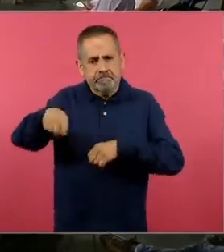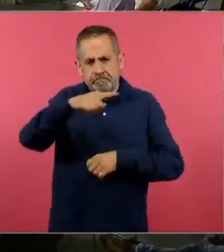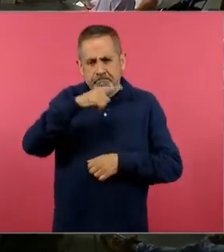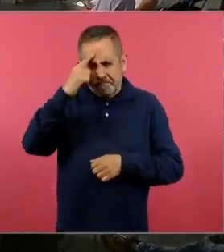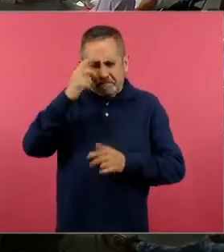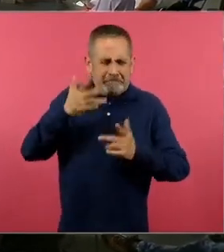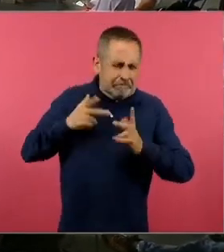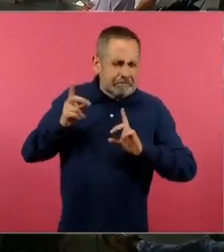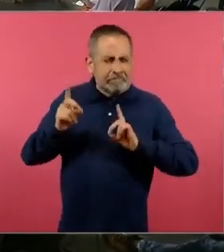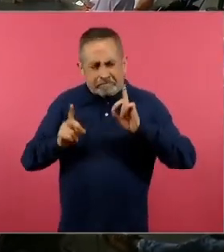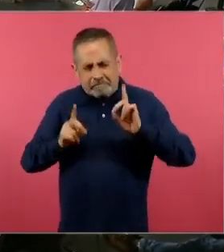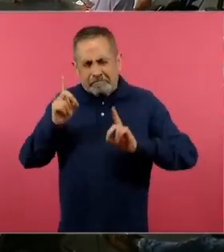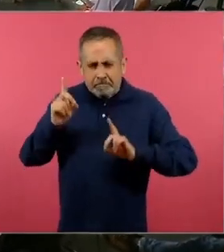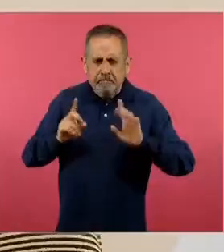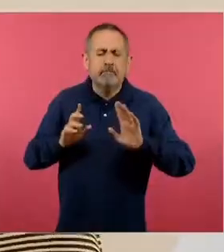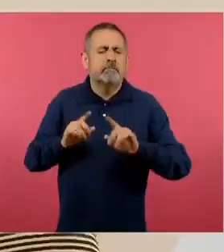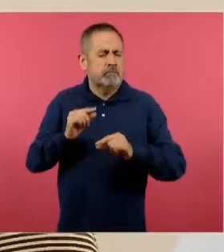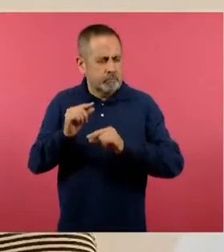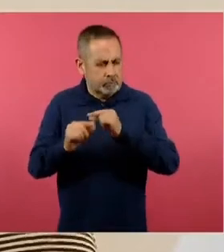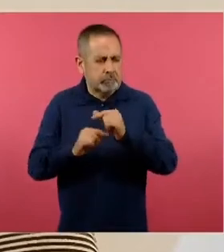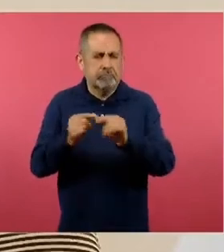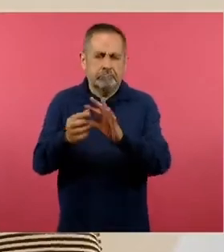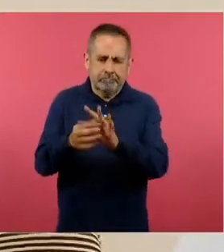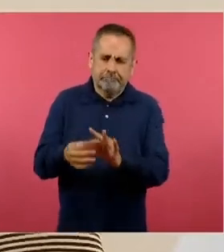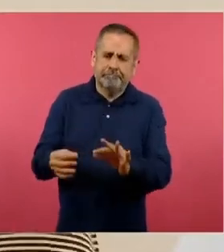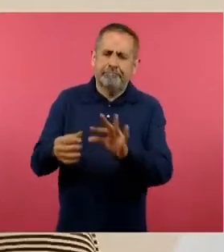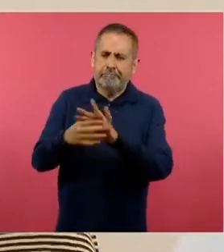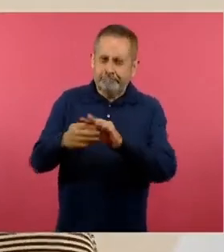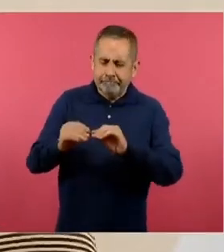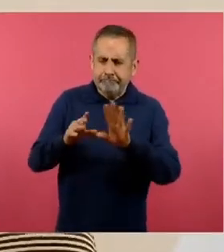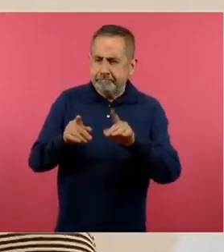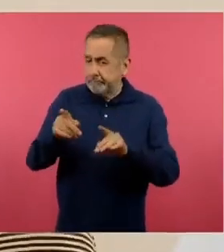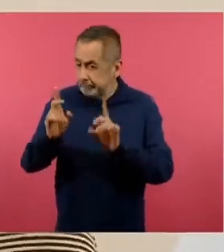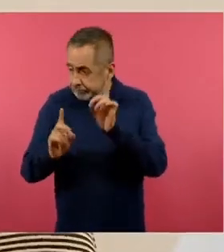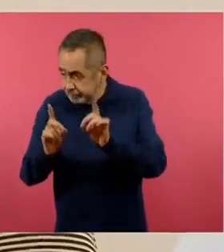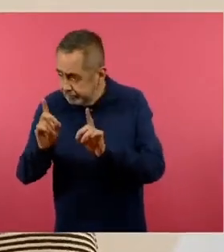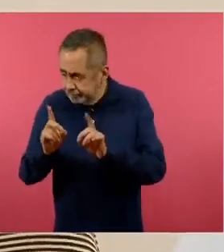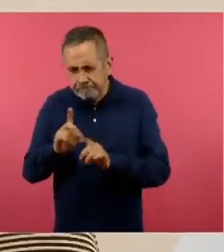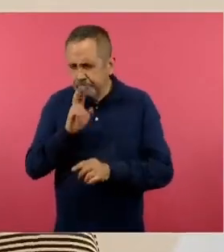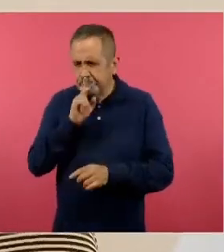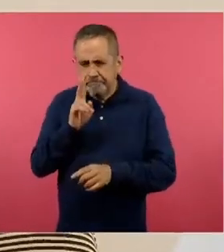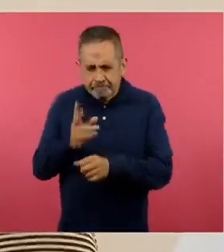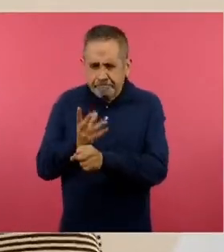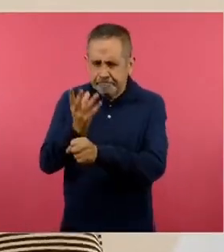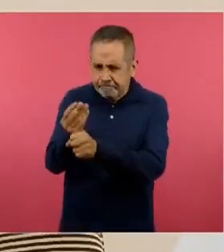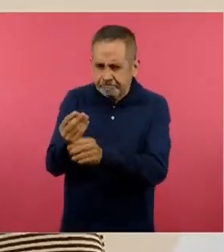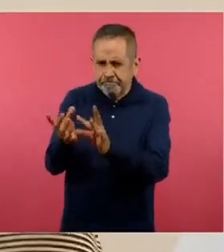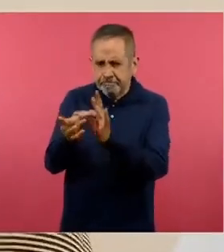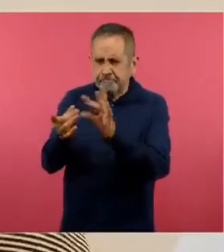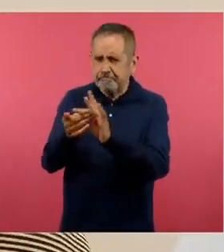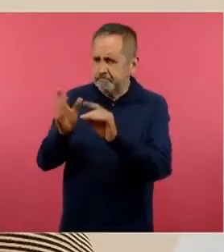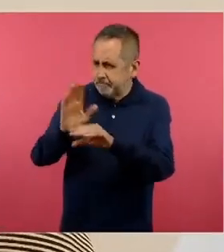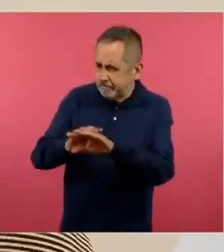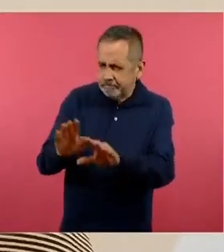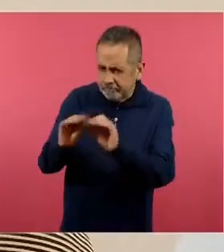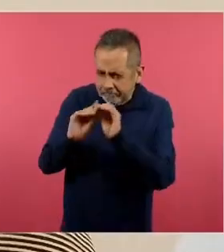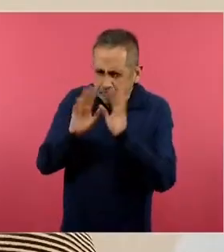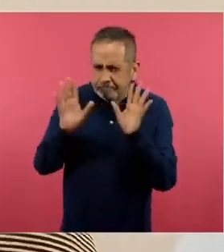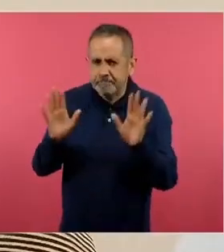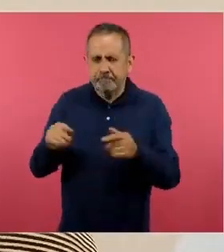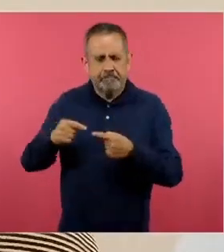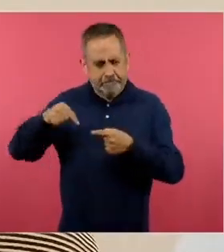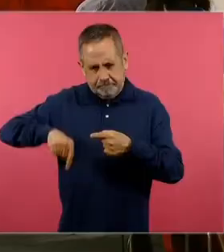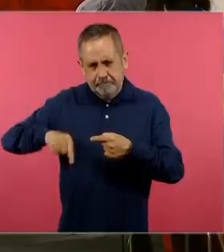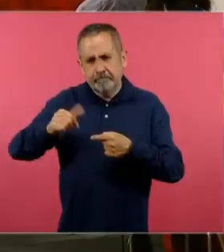otras dudas que, insisto, trataremos de ir justamente captando, de ir reflexionando en estos y en otros espacios